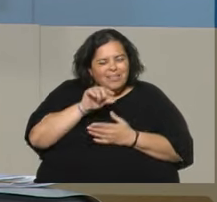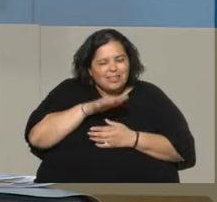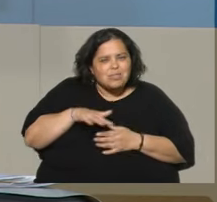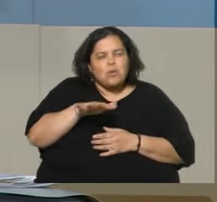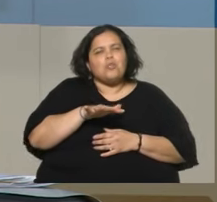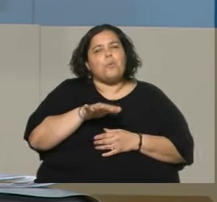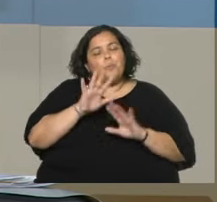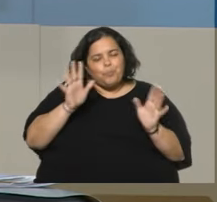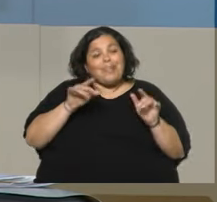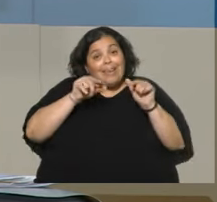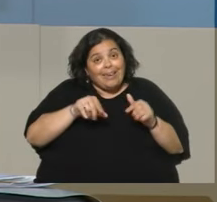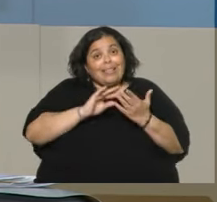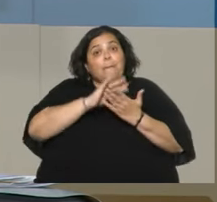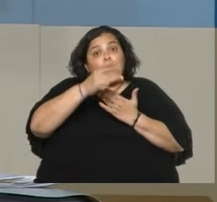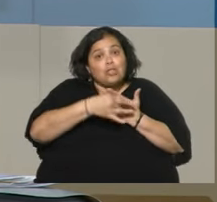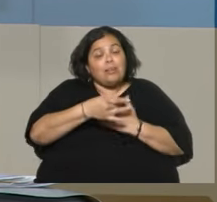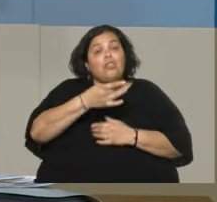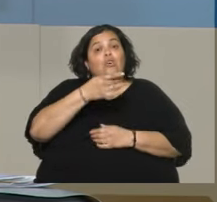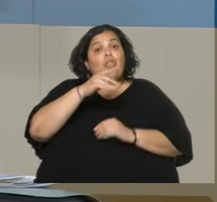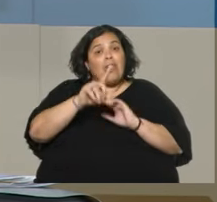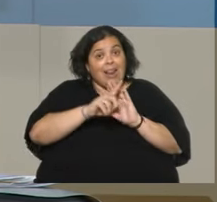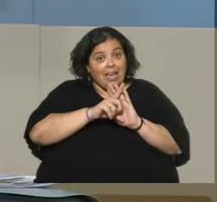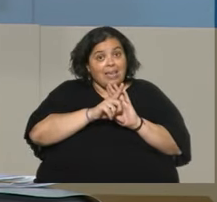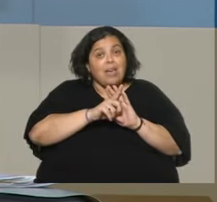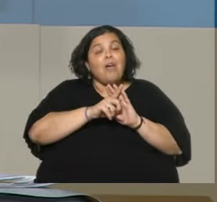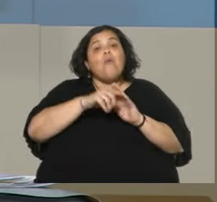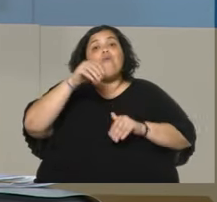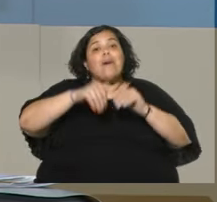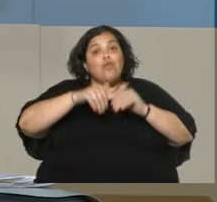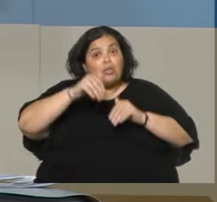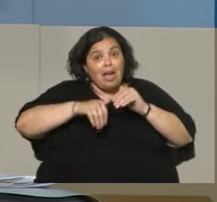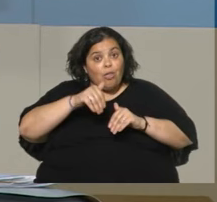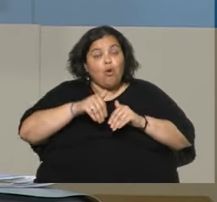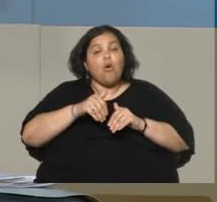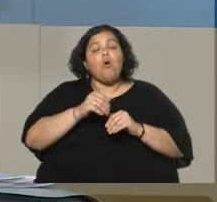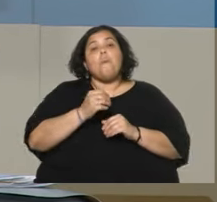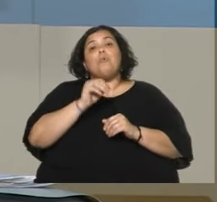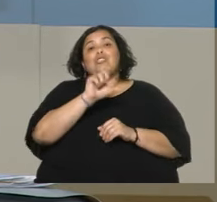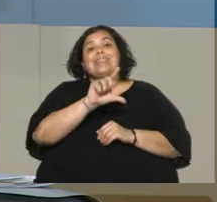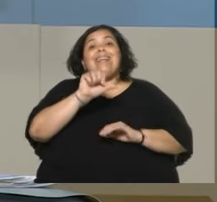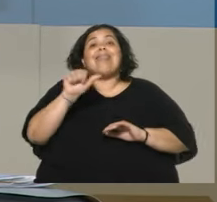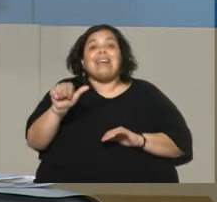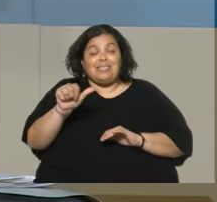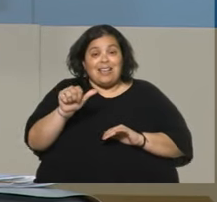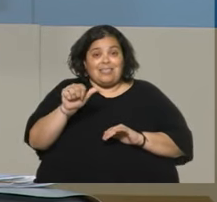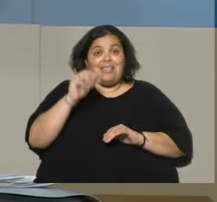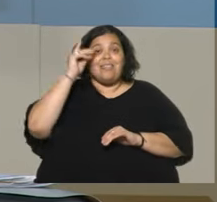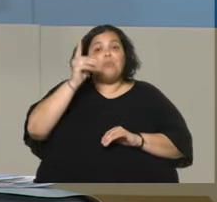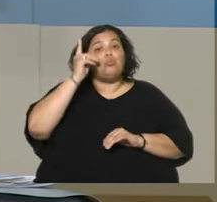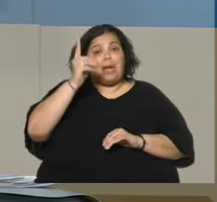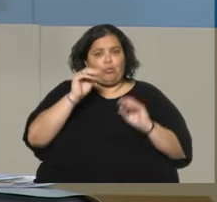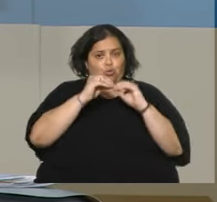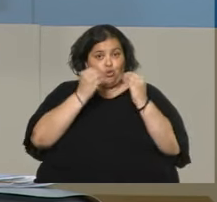Este proyecto de ley fue votado por 76 de los 86 diputados que estábamos el miércoles pasado.